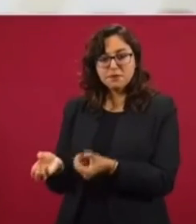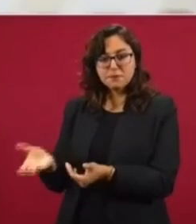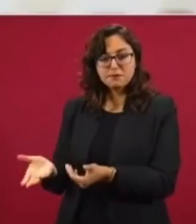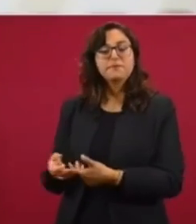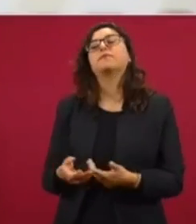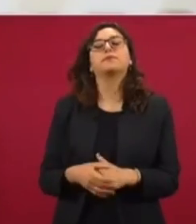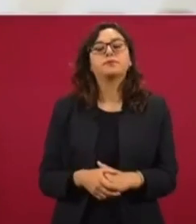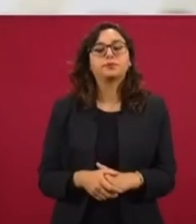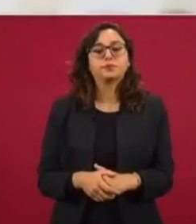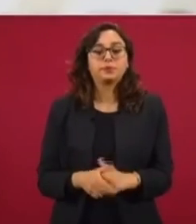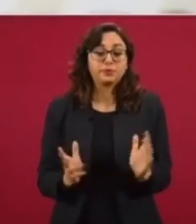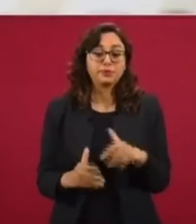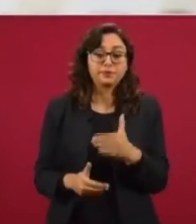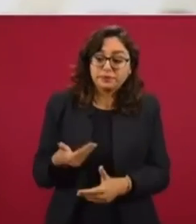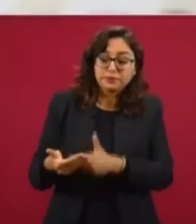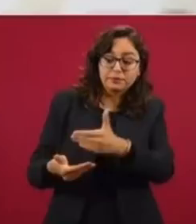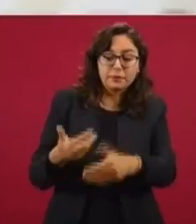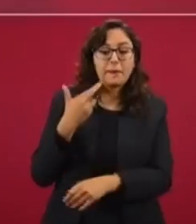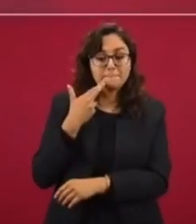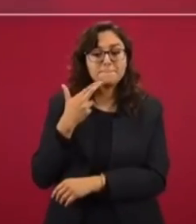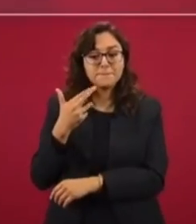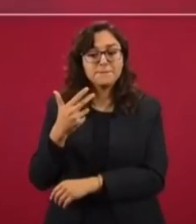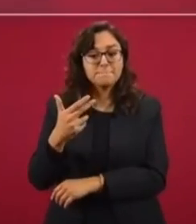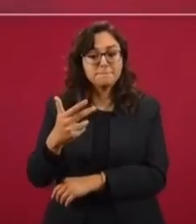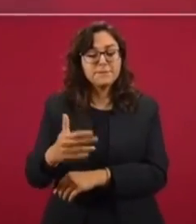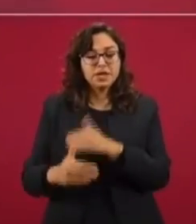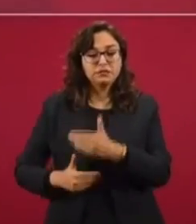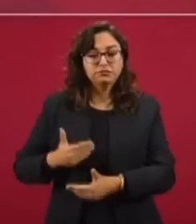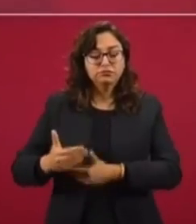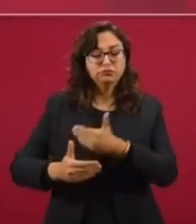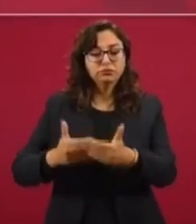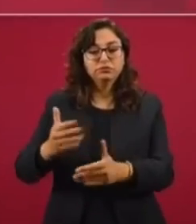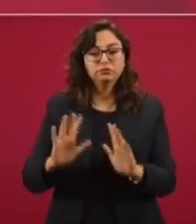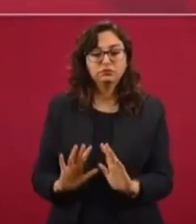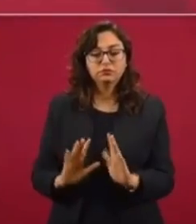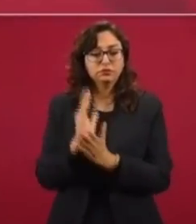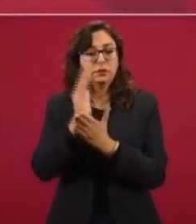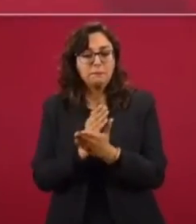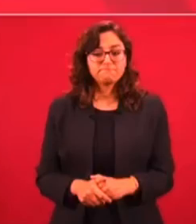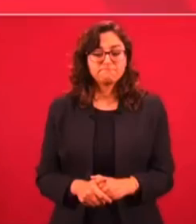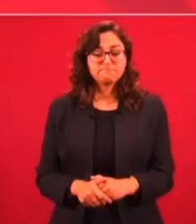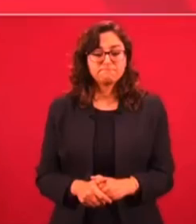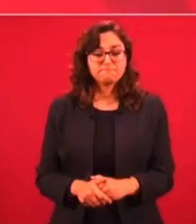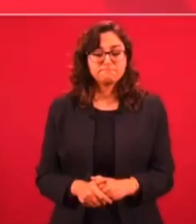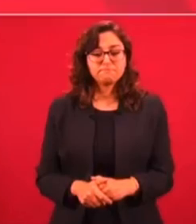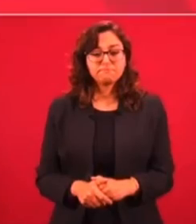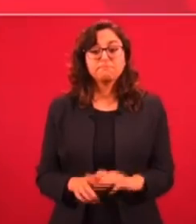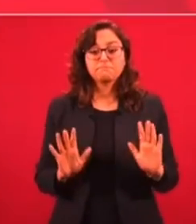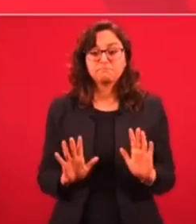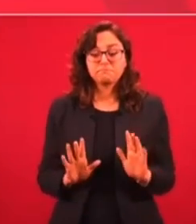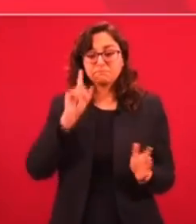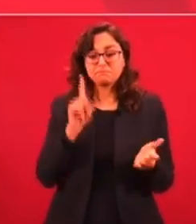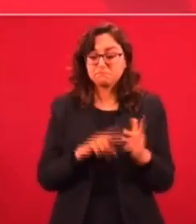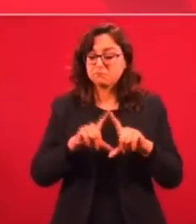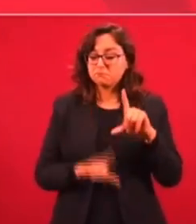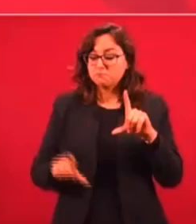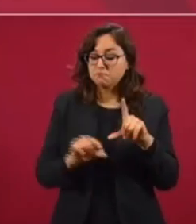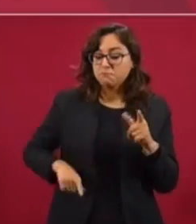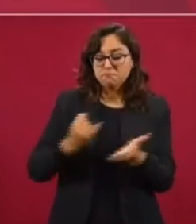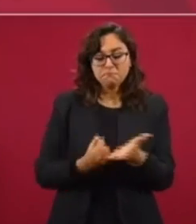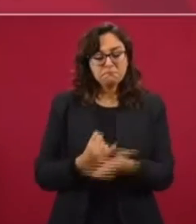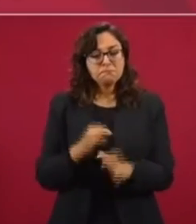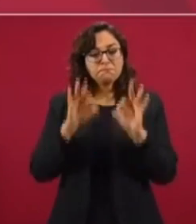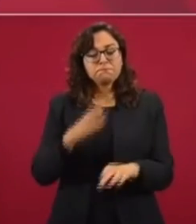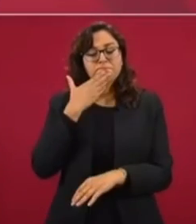mejores resultados, o están jugándose mejores resultados con menos costos. Creo que nuestra fórmula está bien.